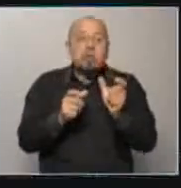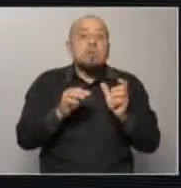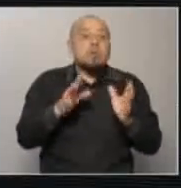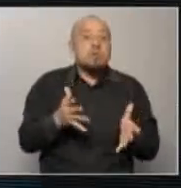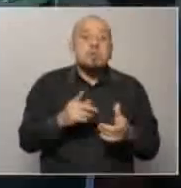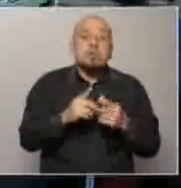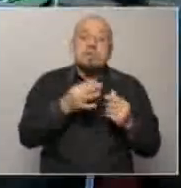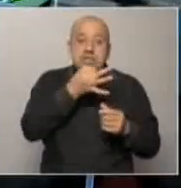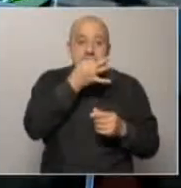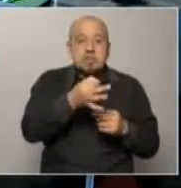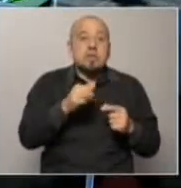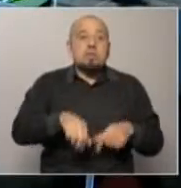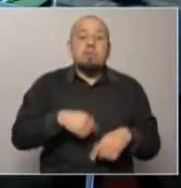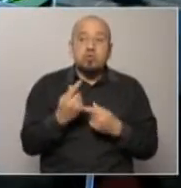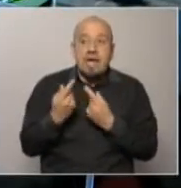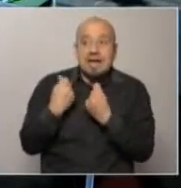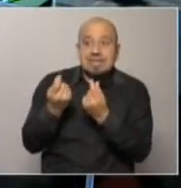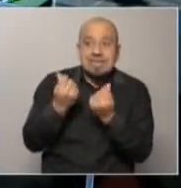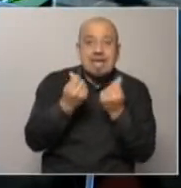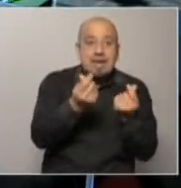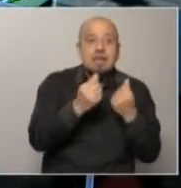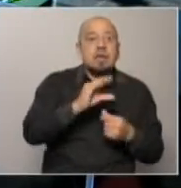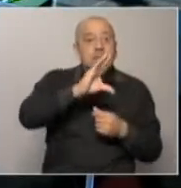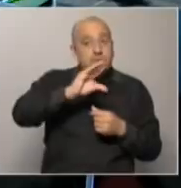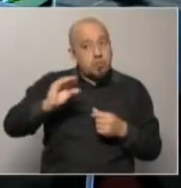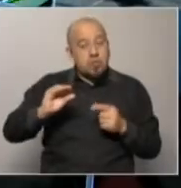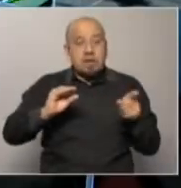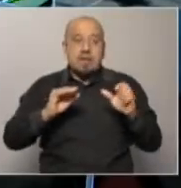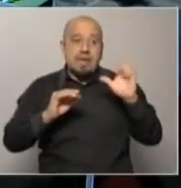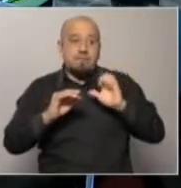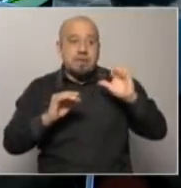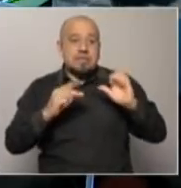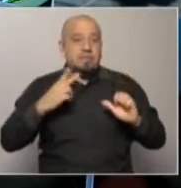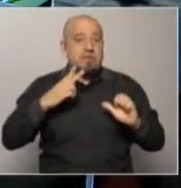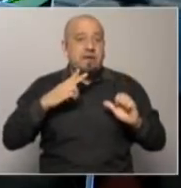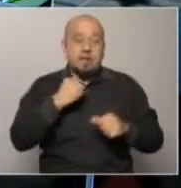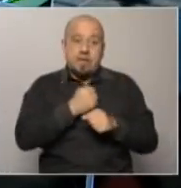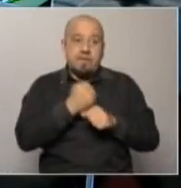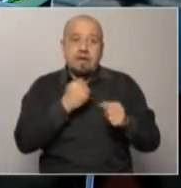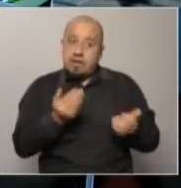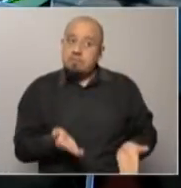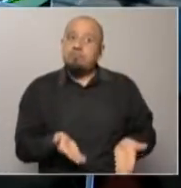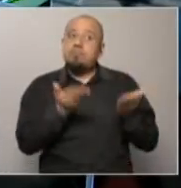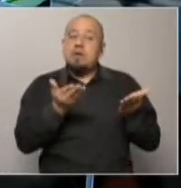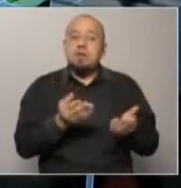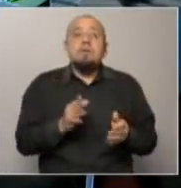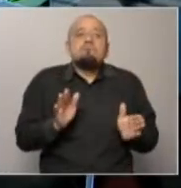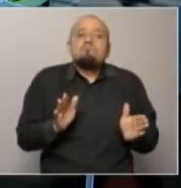Se está diciendo que vamos a gastar menos para que las empresas privadas trabajen más. Hay que ver si eso funciona.